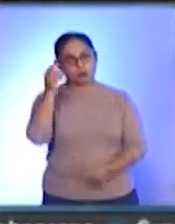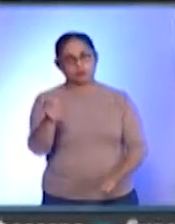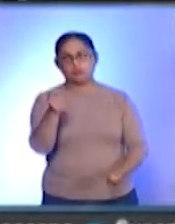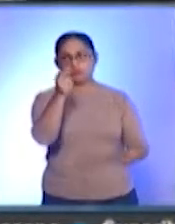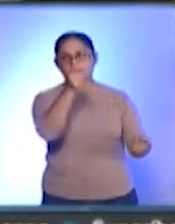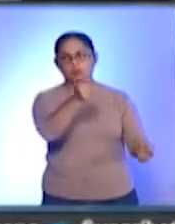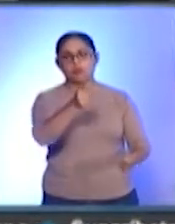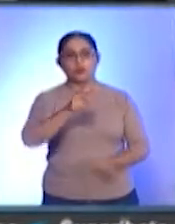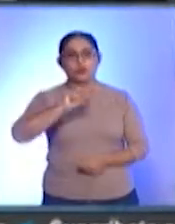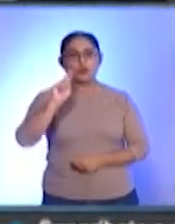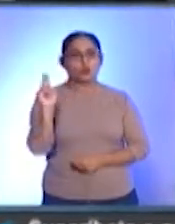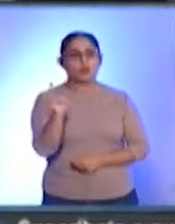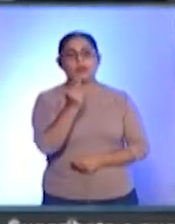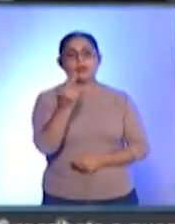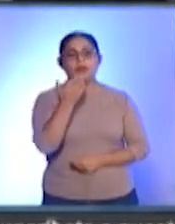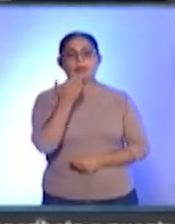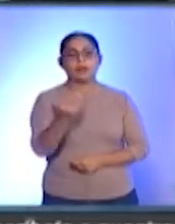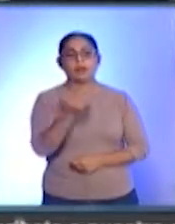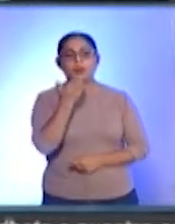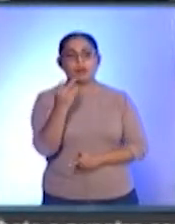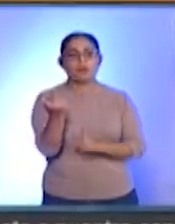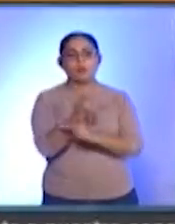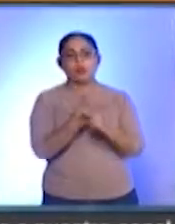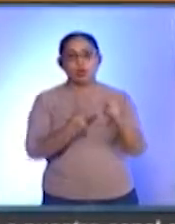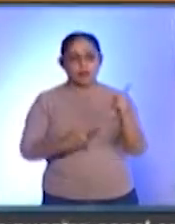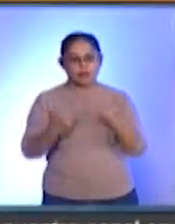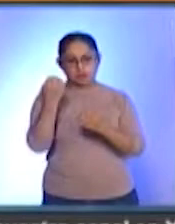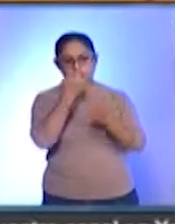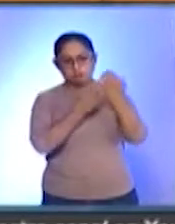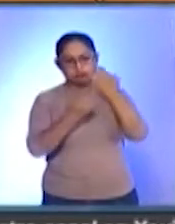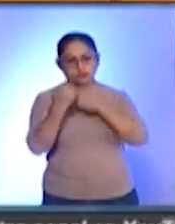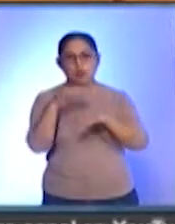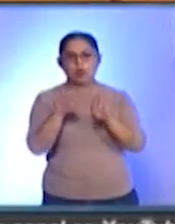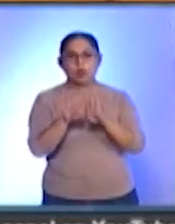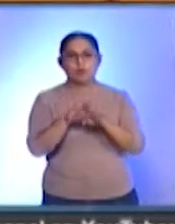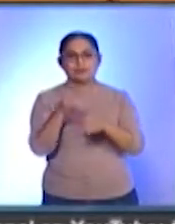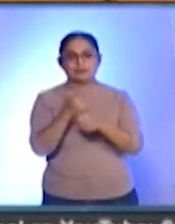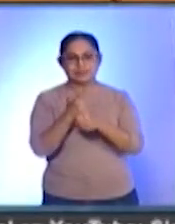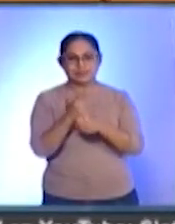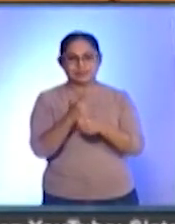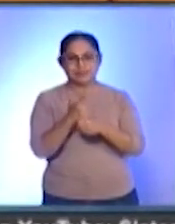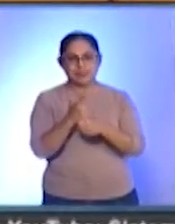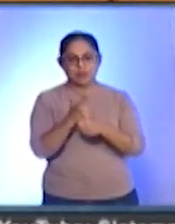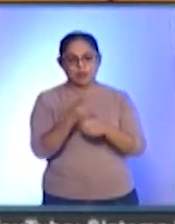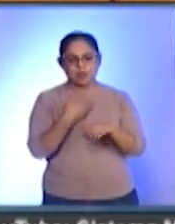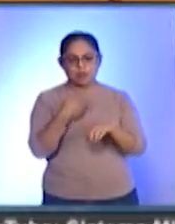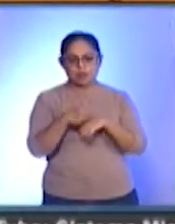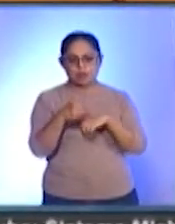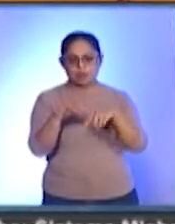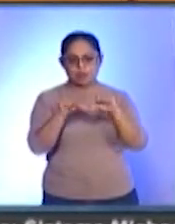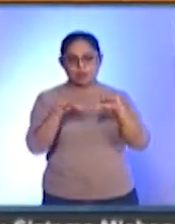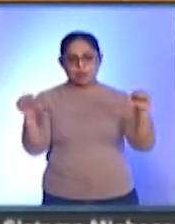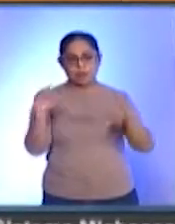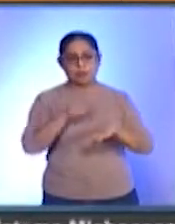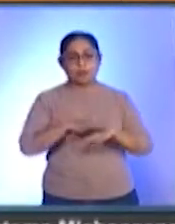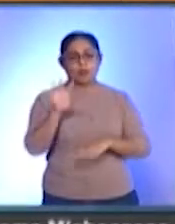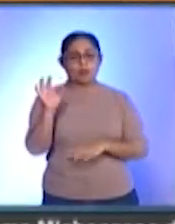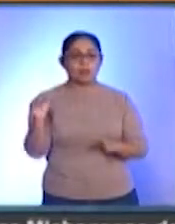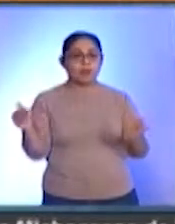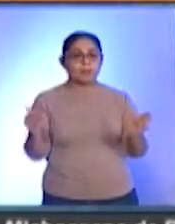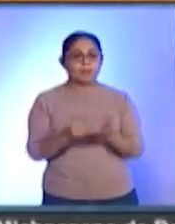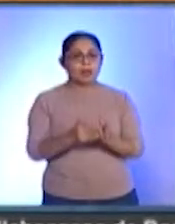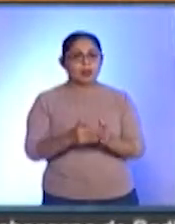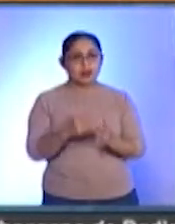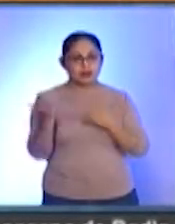universidad por la buena calidad de los programas evaluables, así como licenciatura, matrícula que asciende a más de 40.000 estudiantes